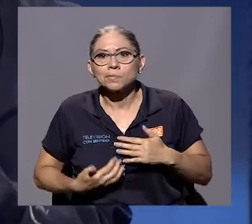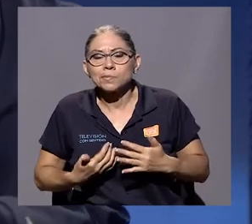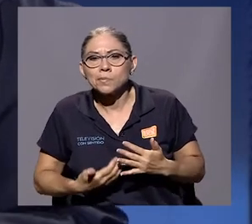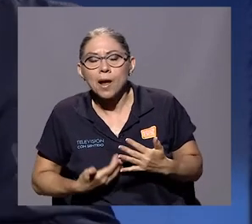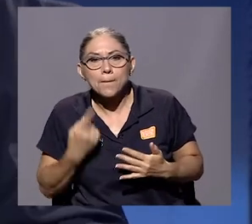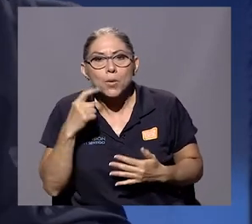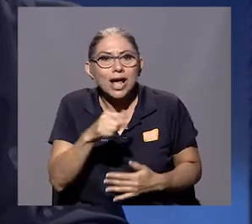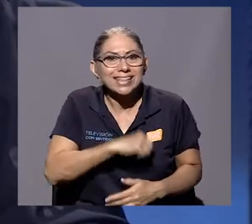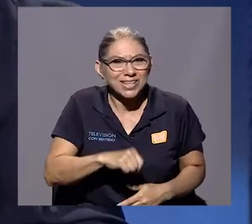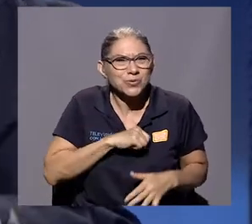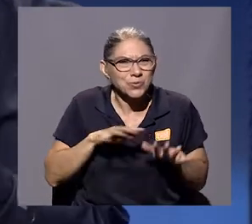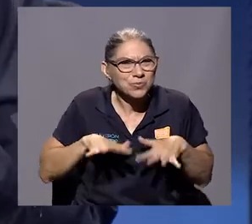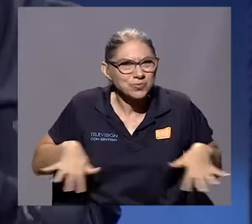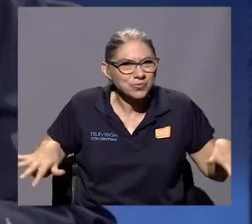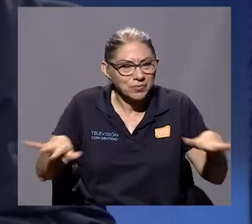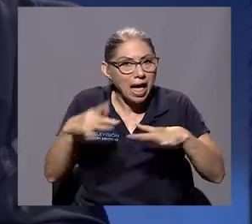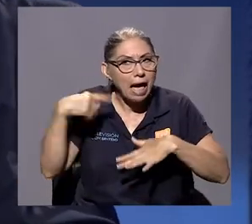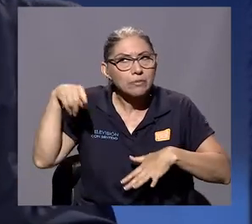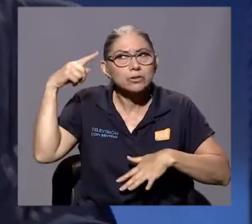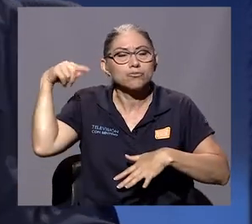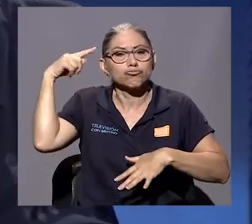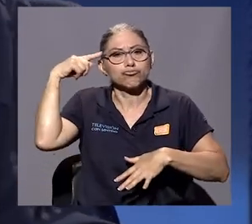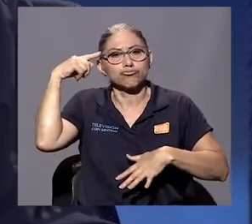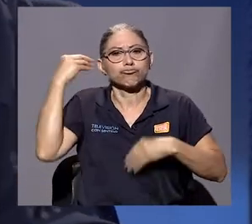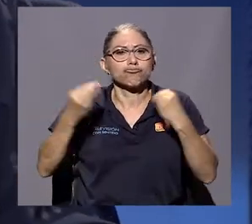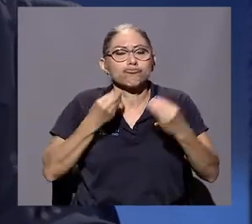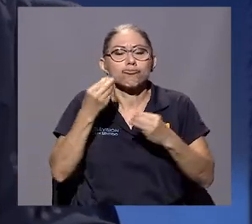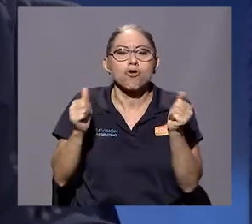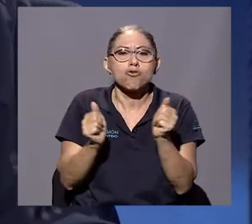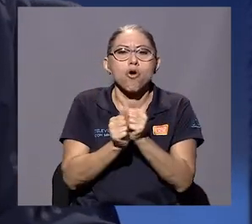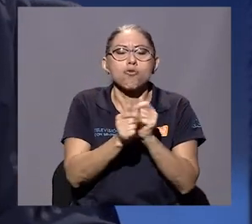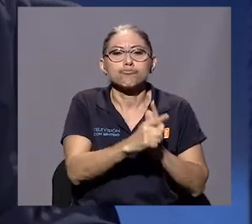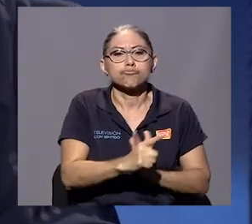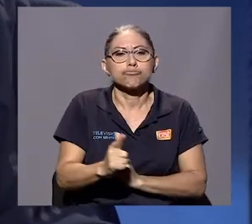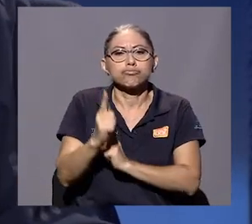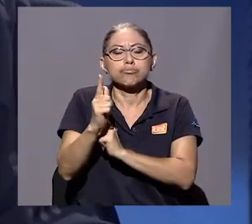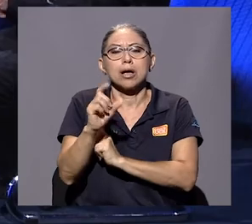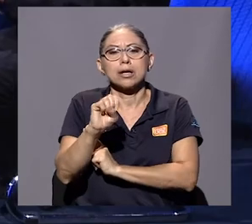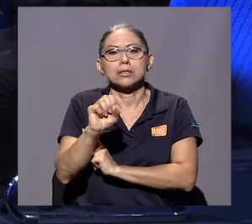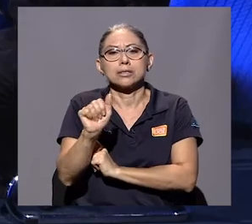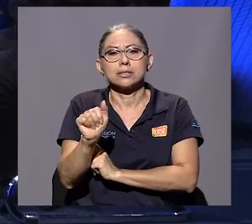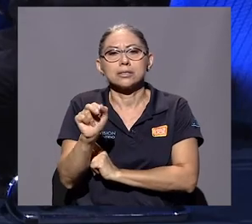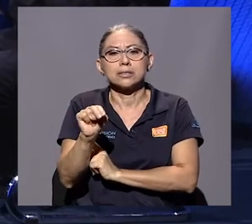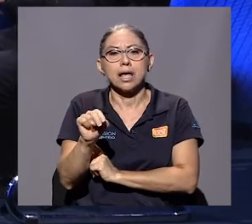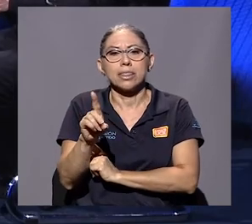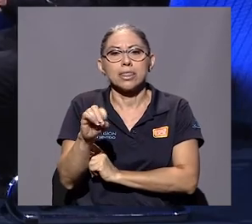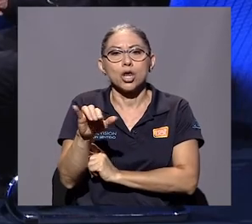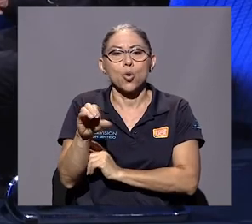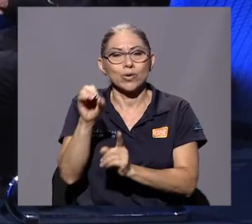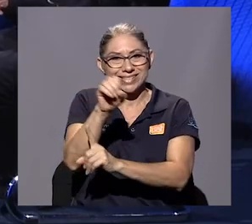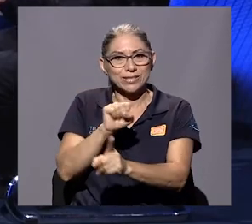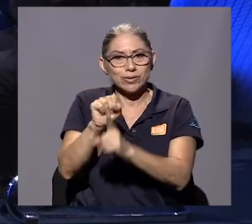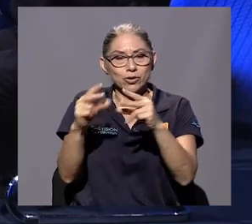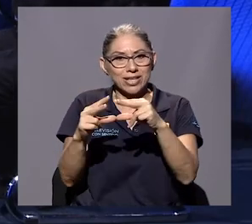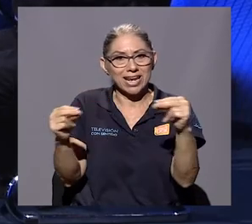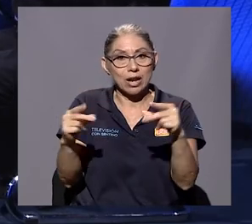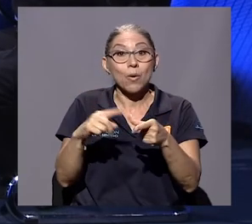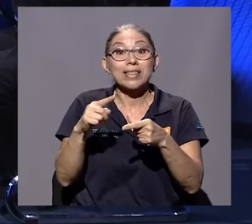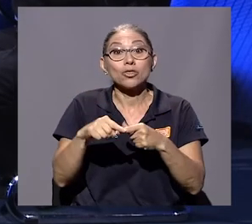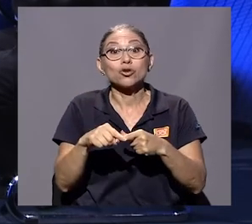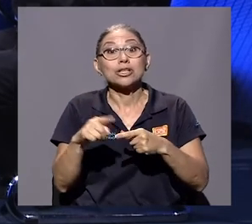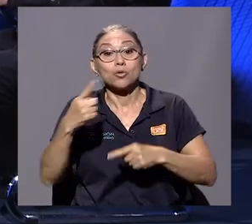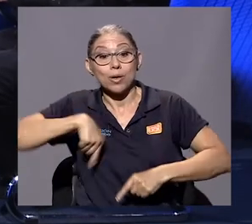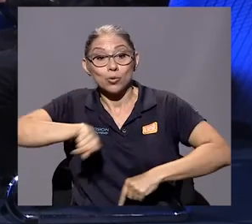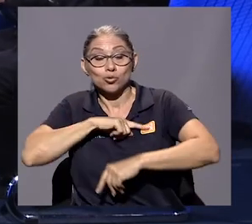actitud que había, todo el prejuicio que había con los andinistas, y los de Nicaragua, entonces había un grupo